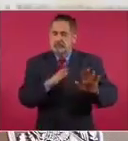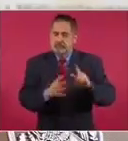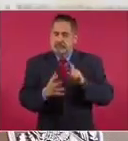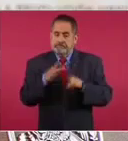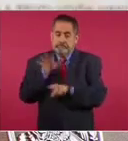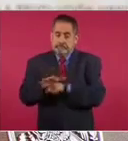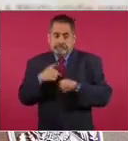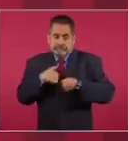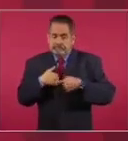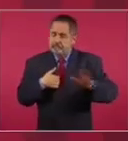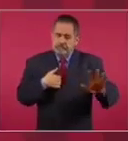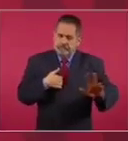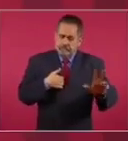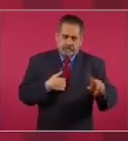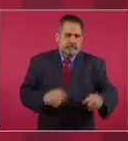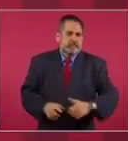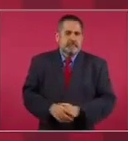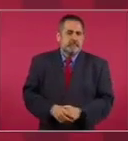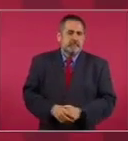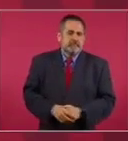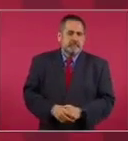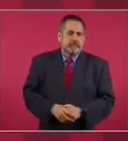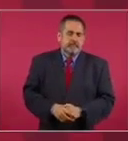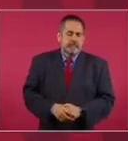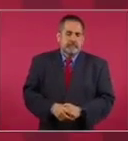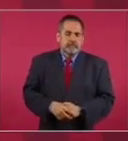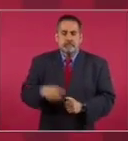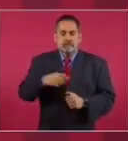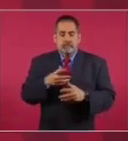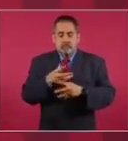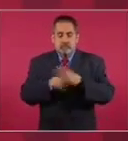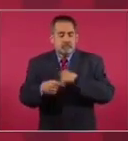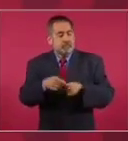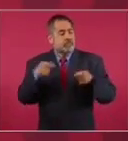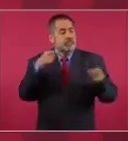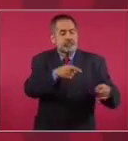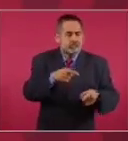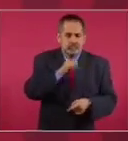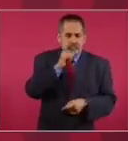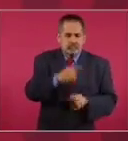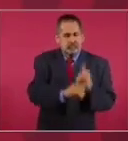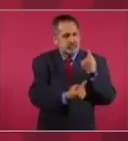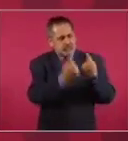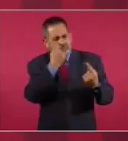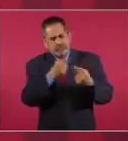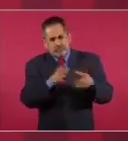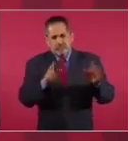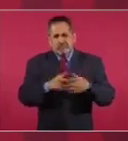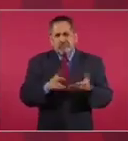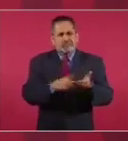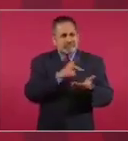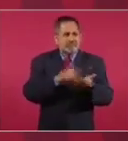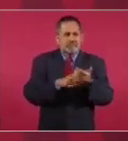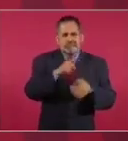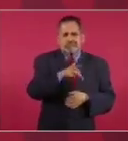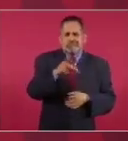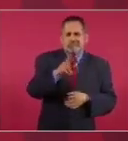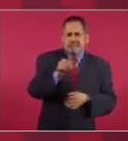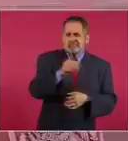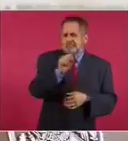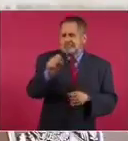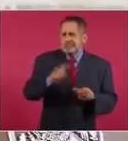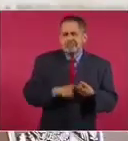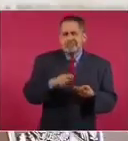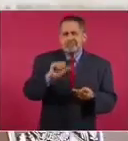voy a insultarlos. Pero yo sí, ya lo ha hecho Krause y lo ha hecho